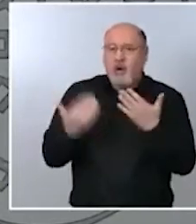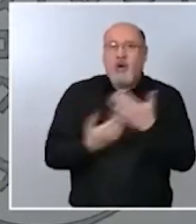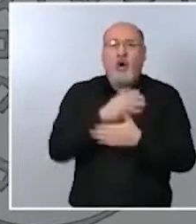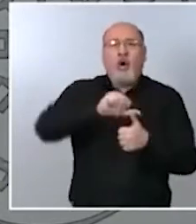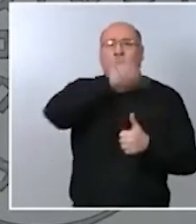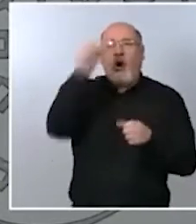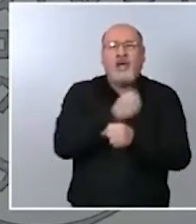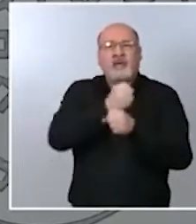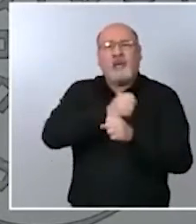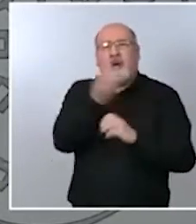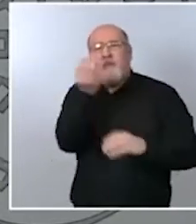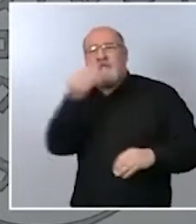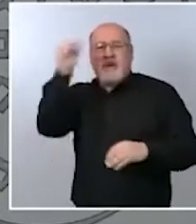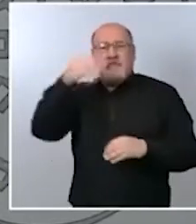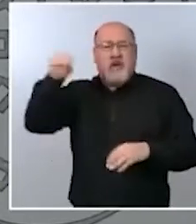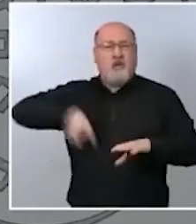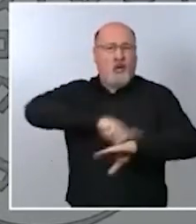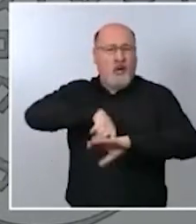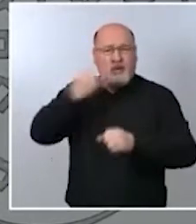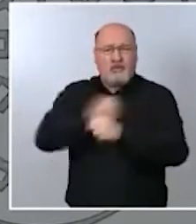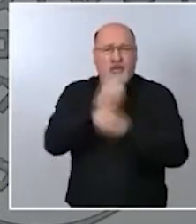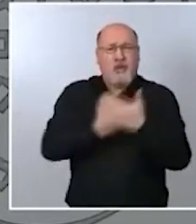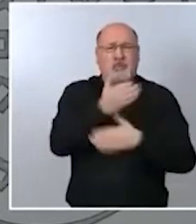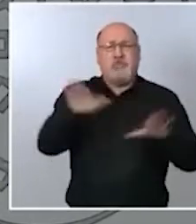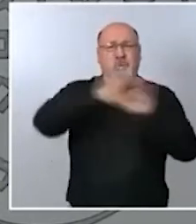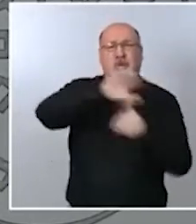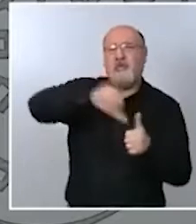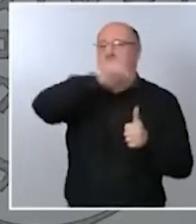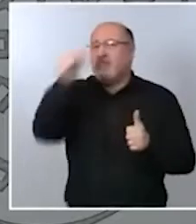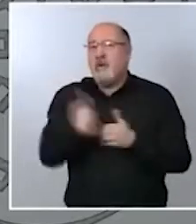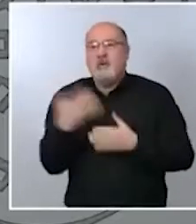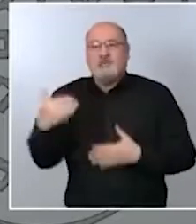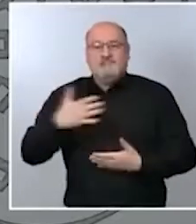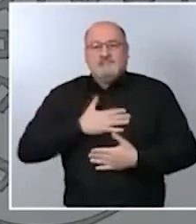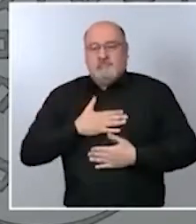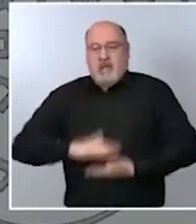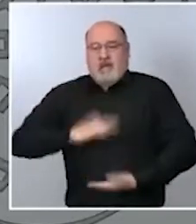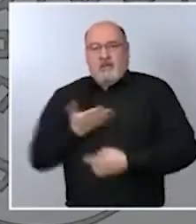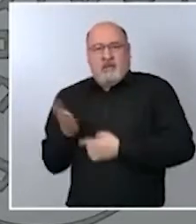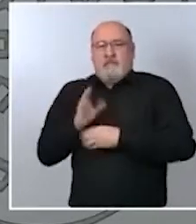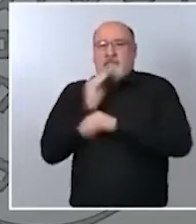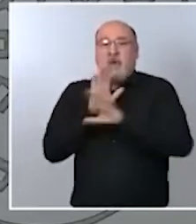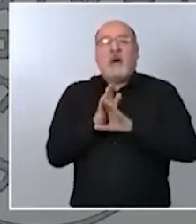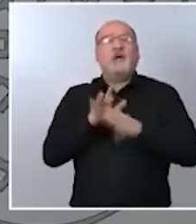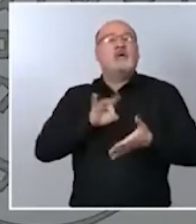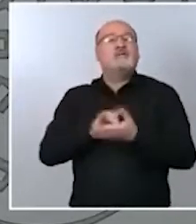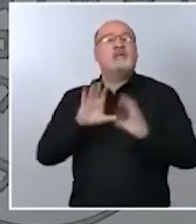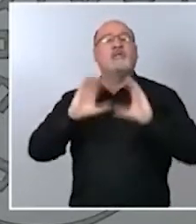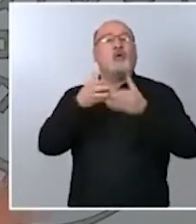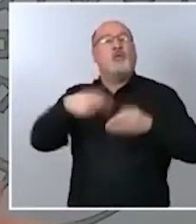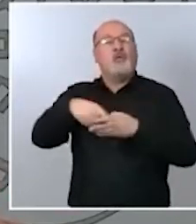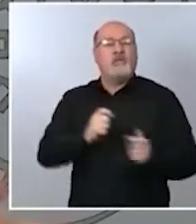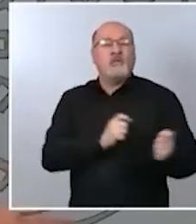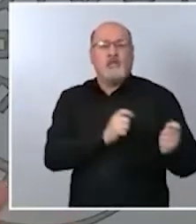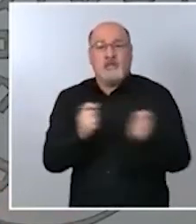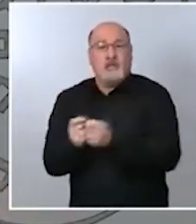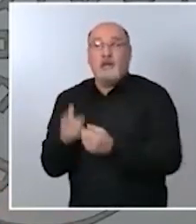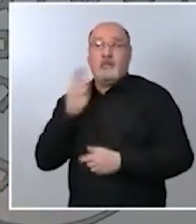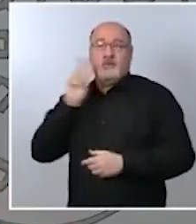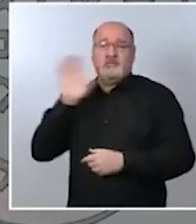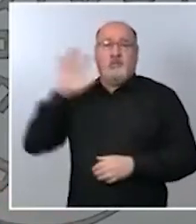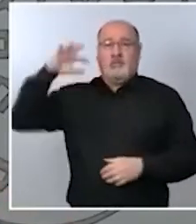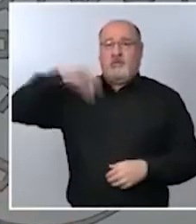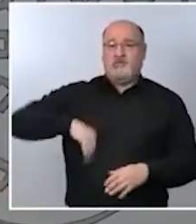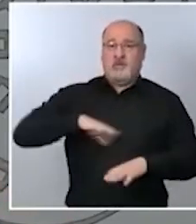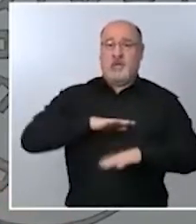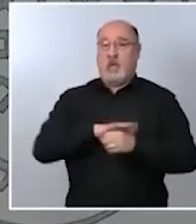responsabilidades poniendo lo mejor de ellos mismos al servicio de la comunidad como ya hemos visto por parte de los profesionales sanitarios